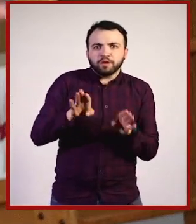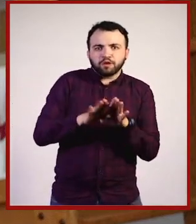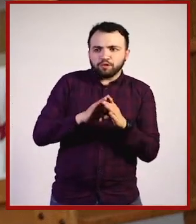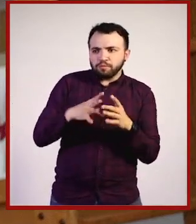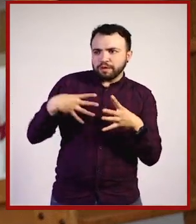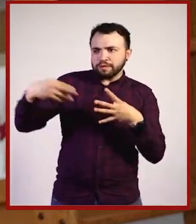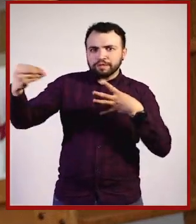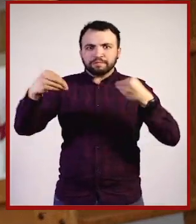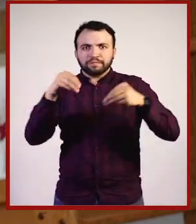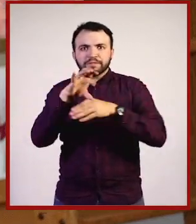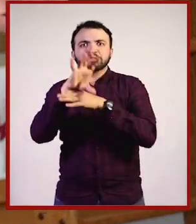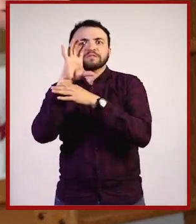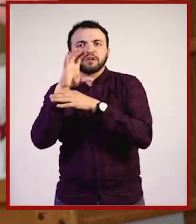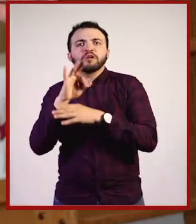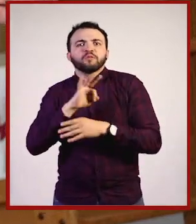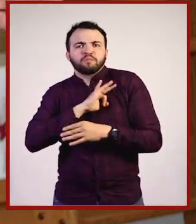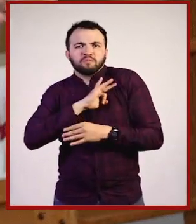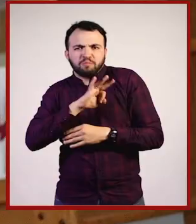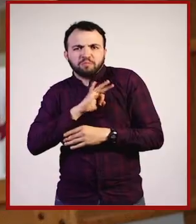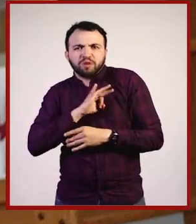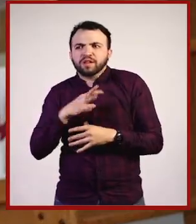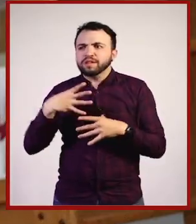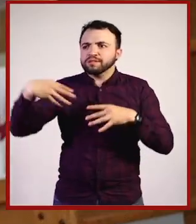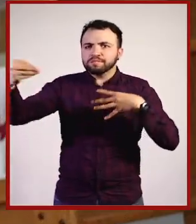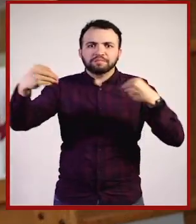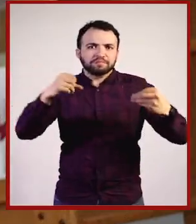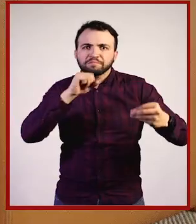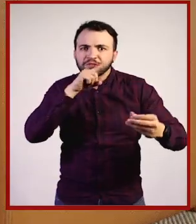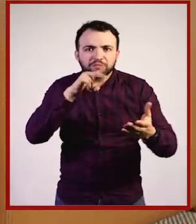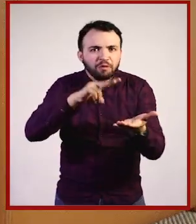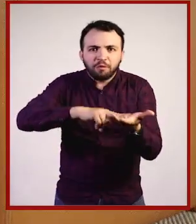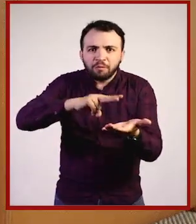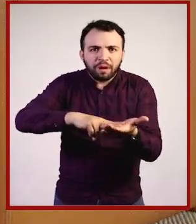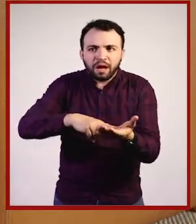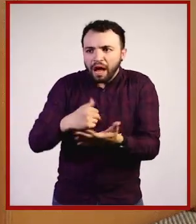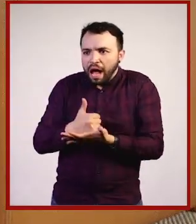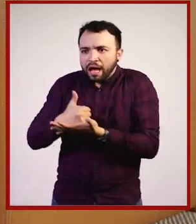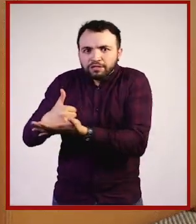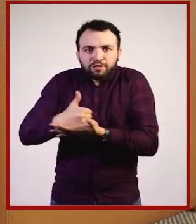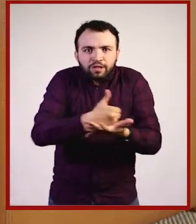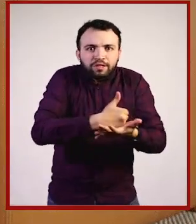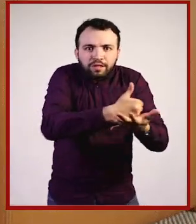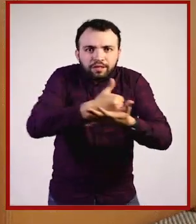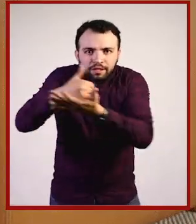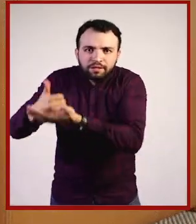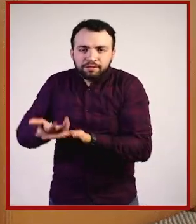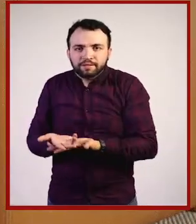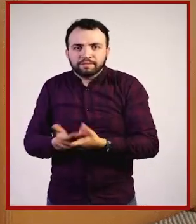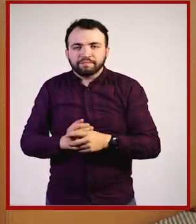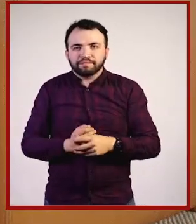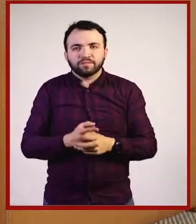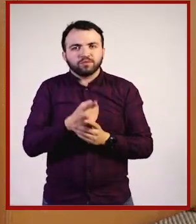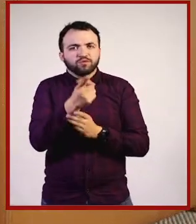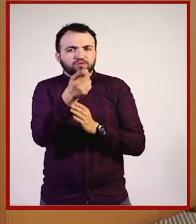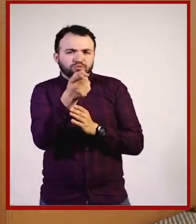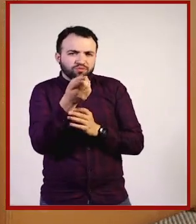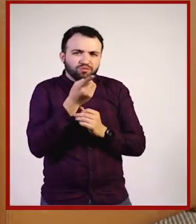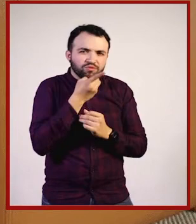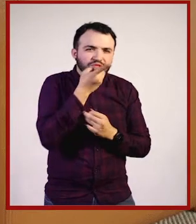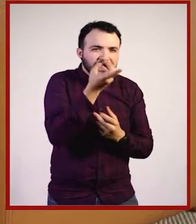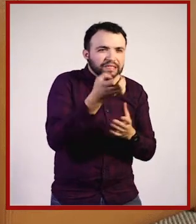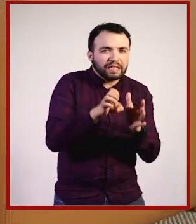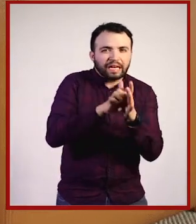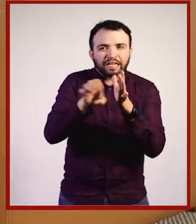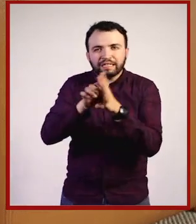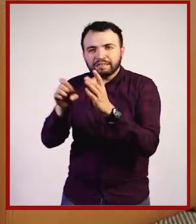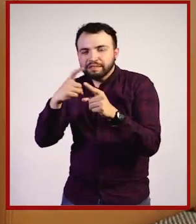cosas muy positivas como los valores, ayudar a los demás. Y justo voy a retomar de eso. Mencionaste varios ejemplos. ¿Qué